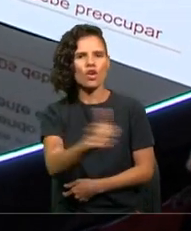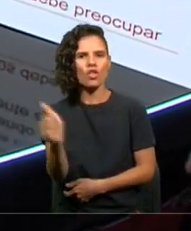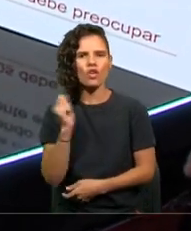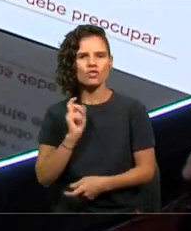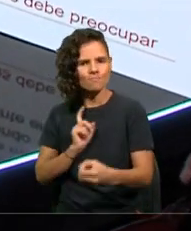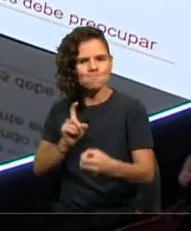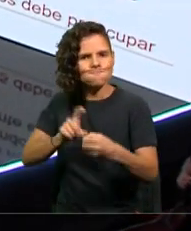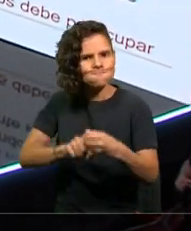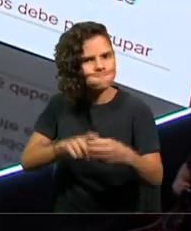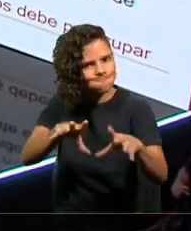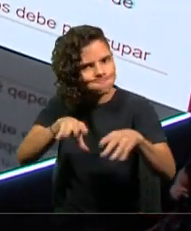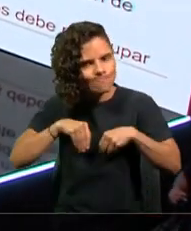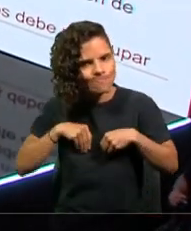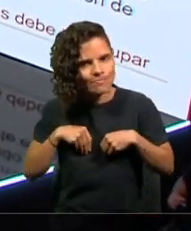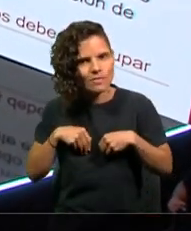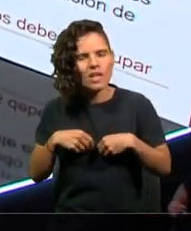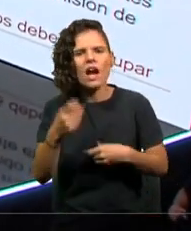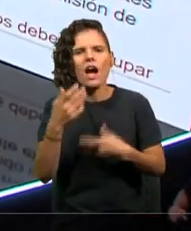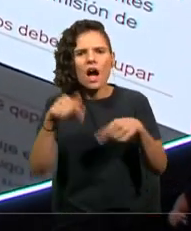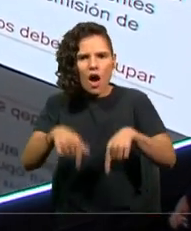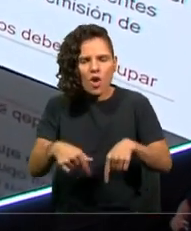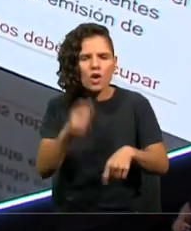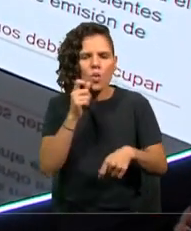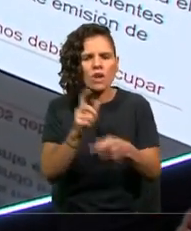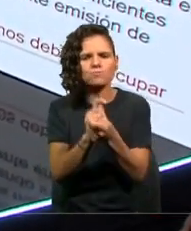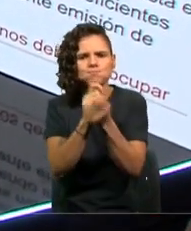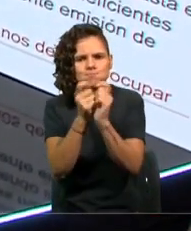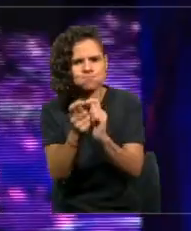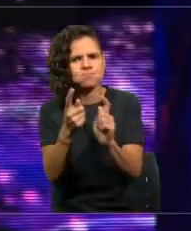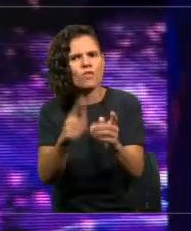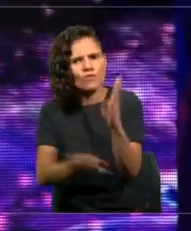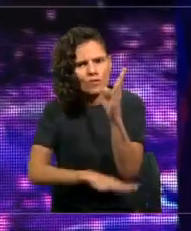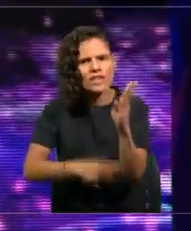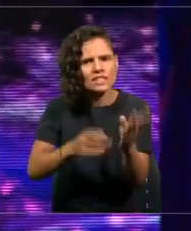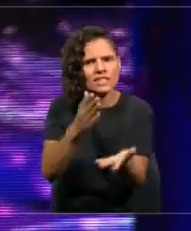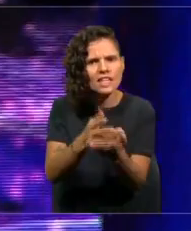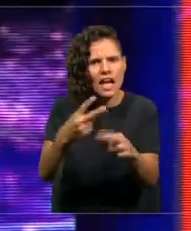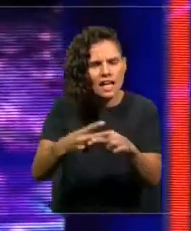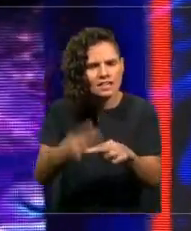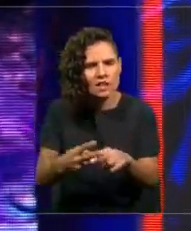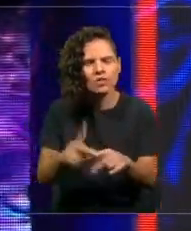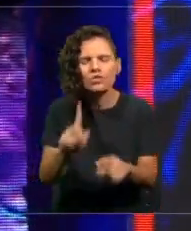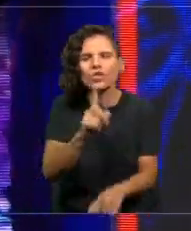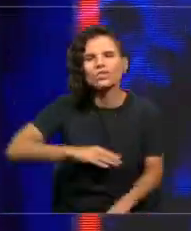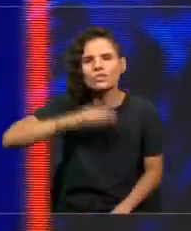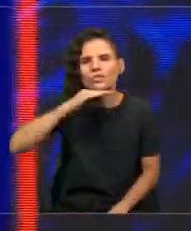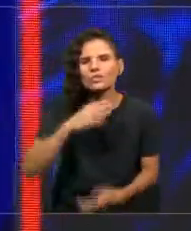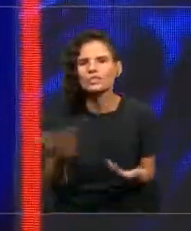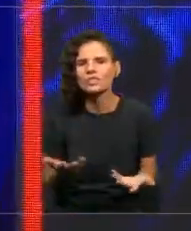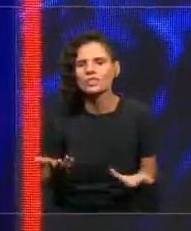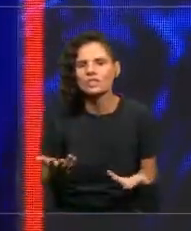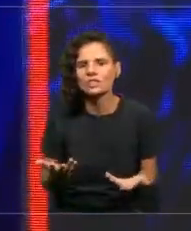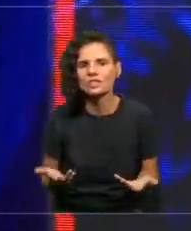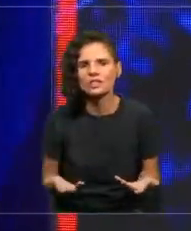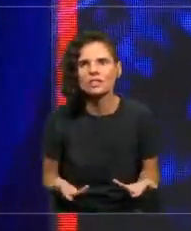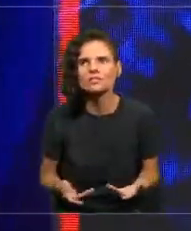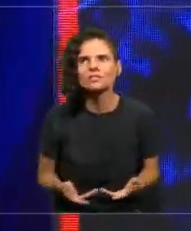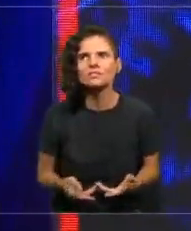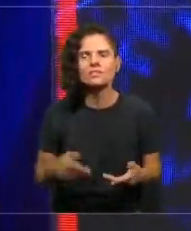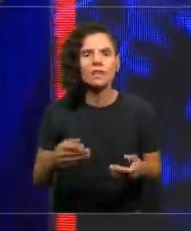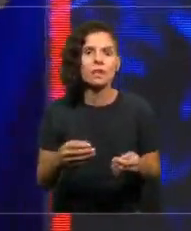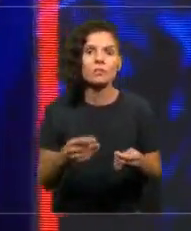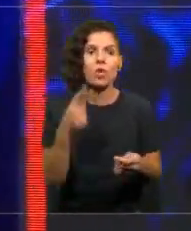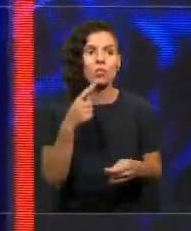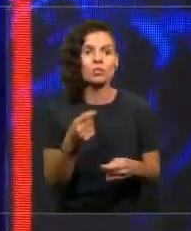Las medidas que actualmente se están tomando son insuficientes. Y precisamente se discutía a propósito de la